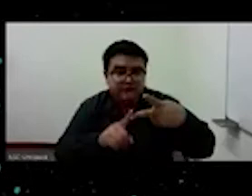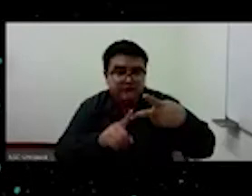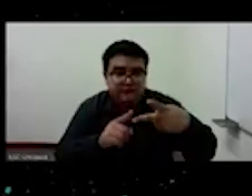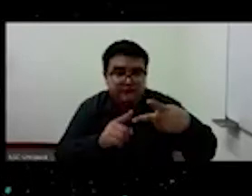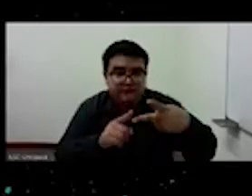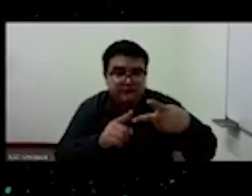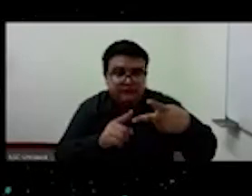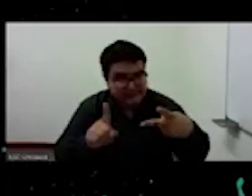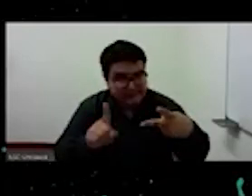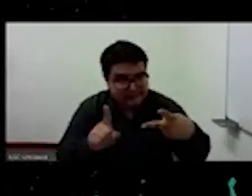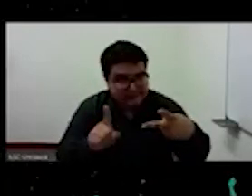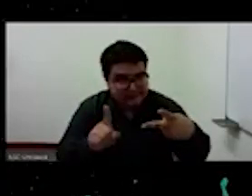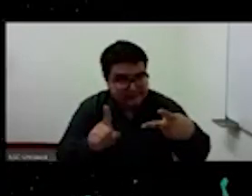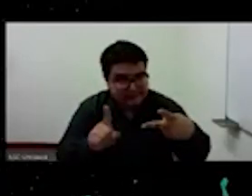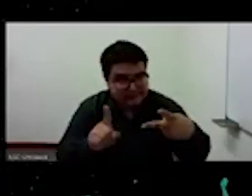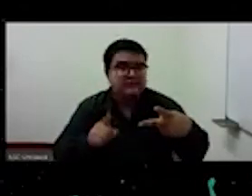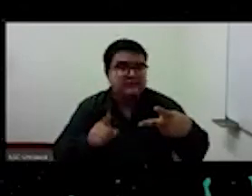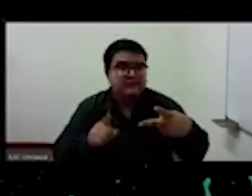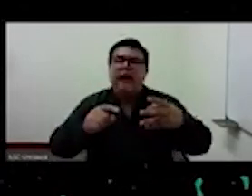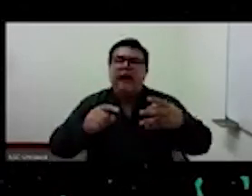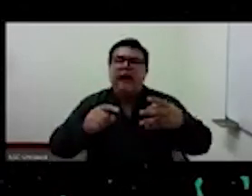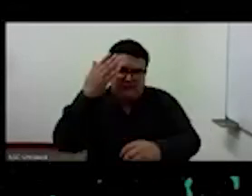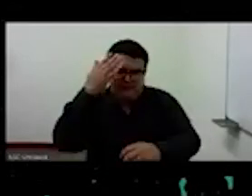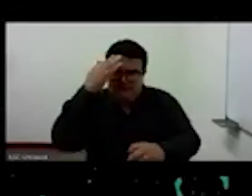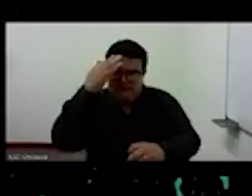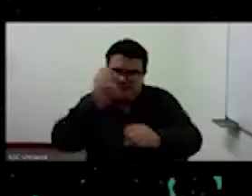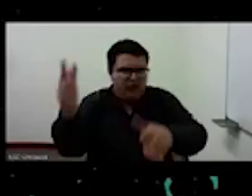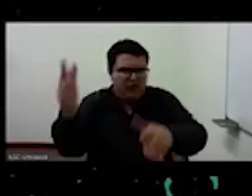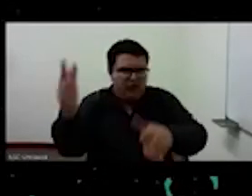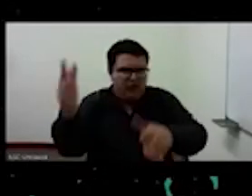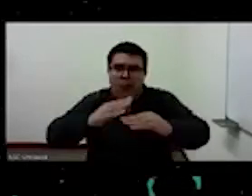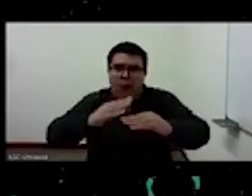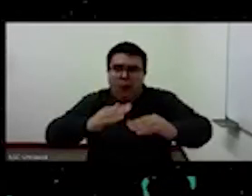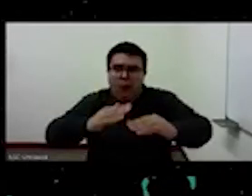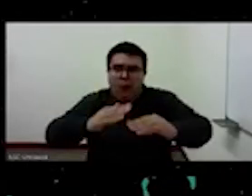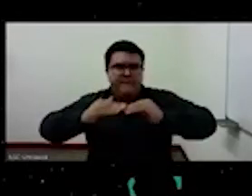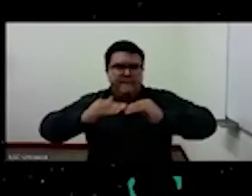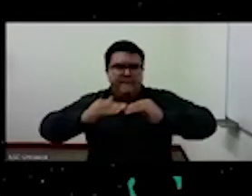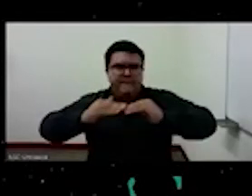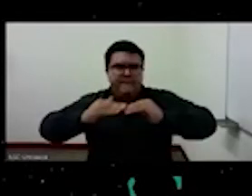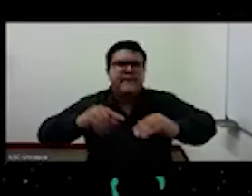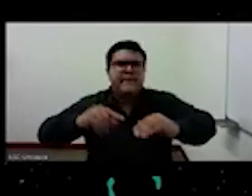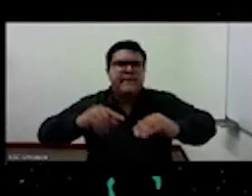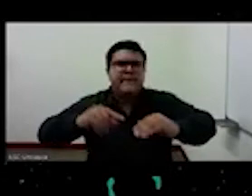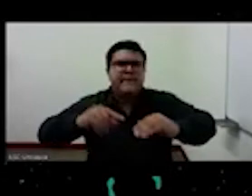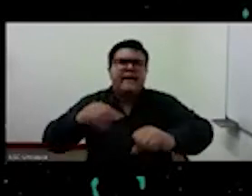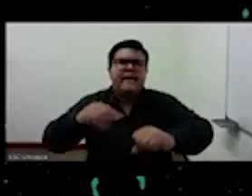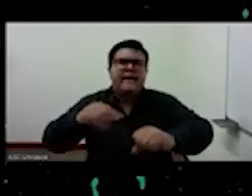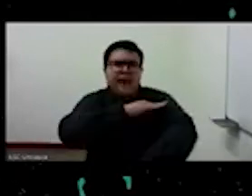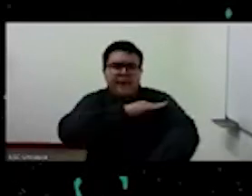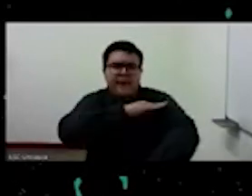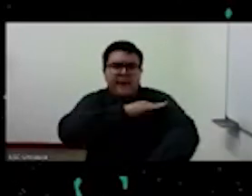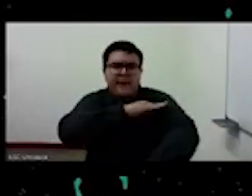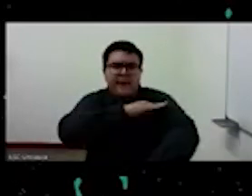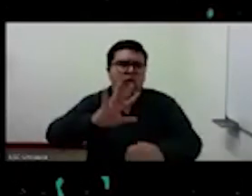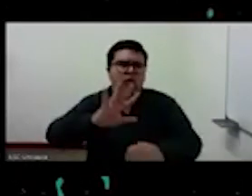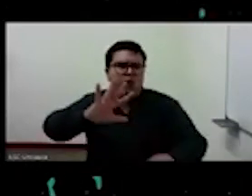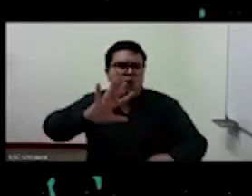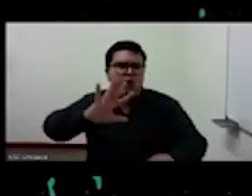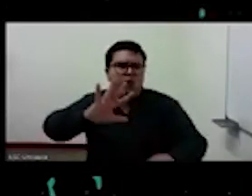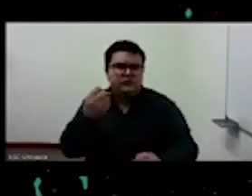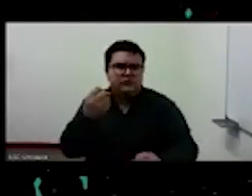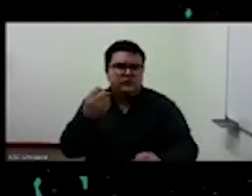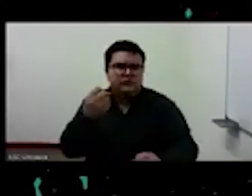contemporáneamente al mismo tiempo es la fuerza del arte la fuerza de la